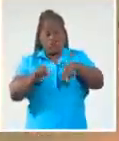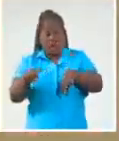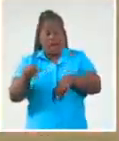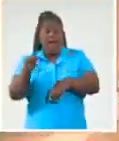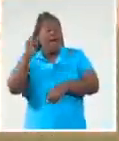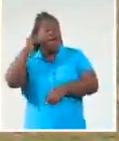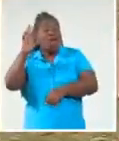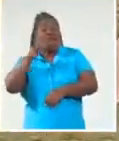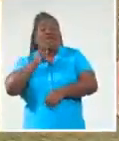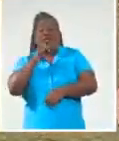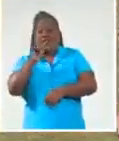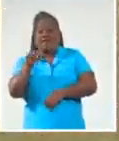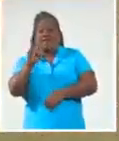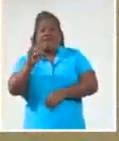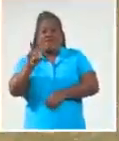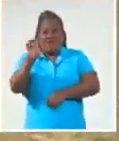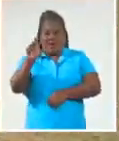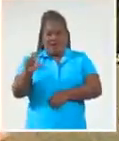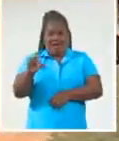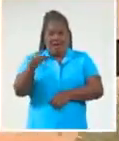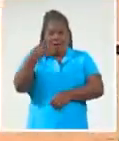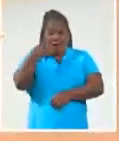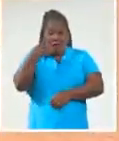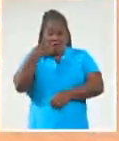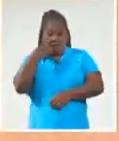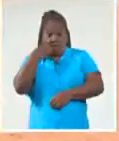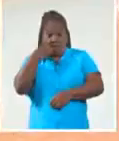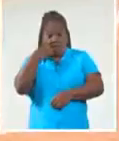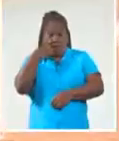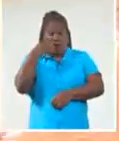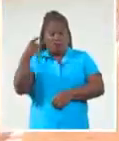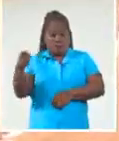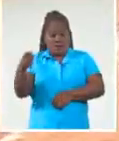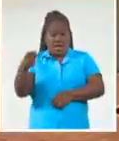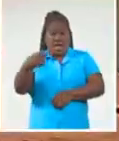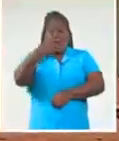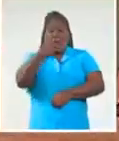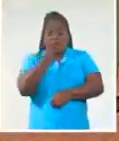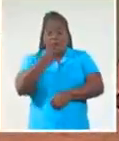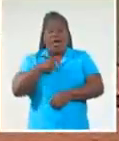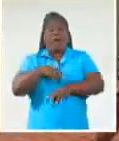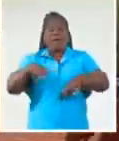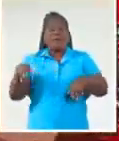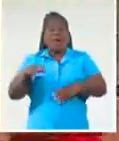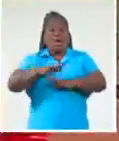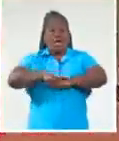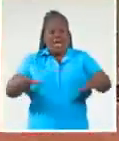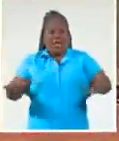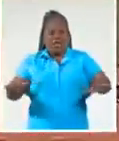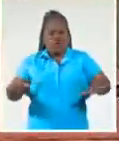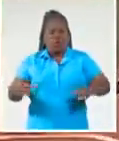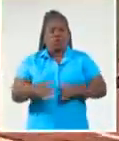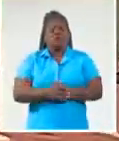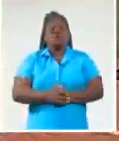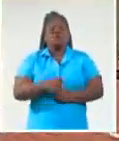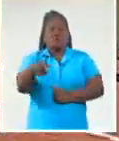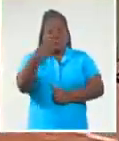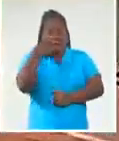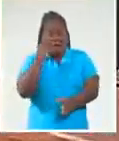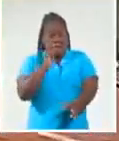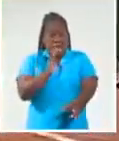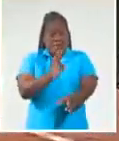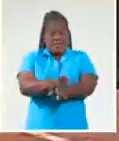por Villaclara. Aquí vemos el rolling a tercera y bueno, el árbitro canta quieto en la inicial. Este desafío está comenzando y se está